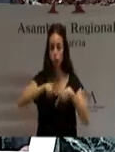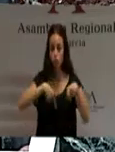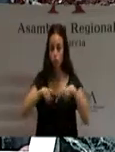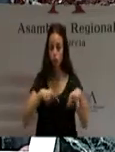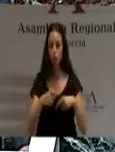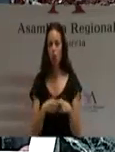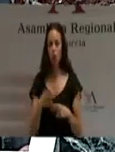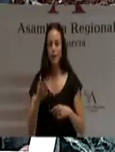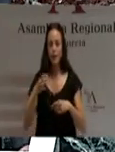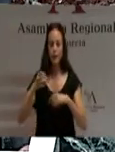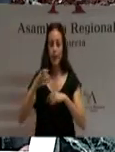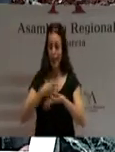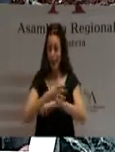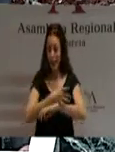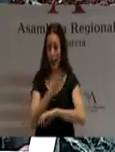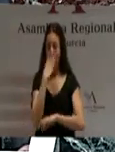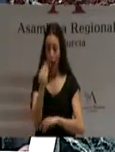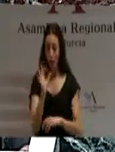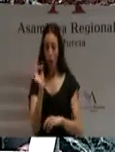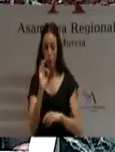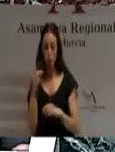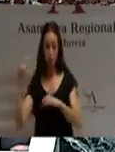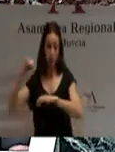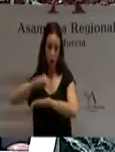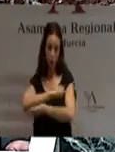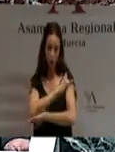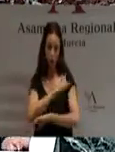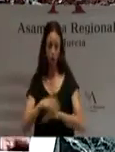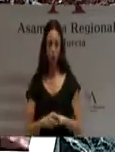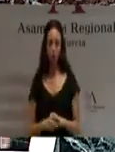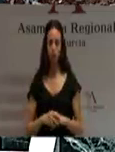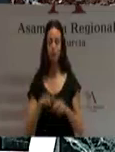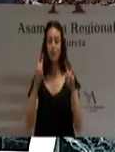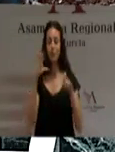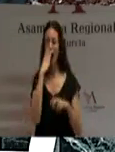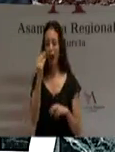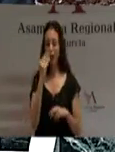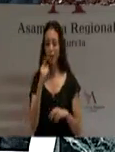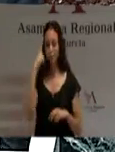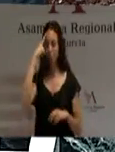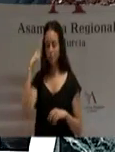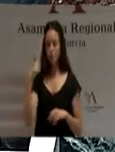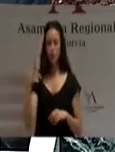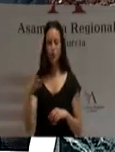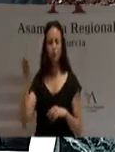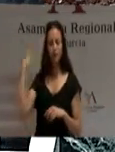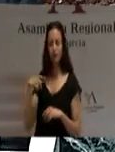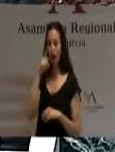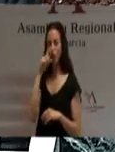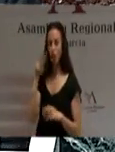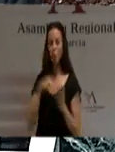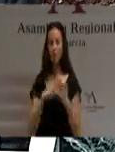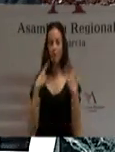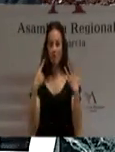como el AVE o como el aeropuerto. Respecto al AVE, conviene recordar que tiene su antecedente en el año 2006